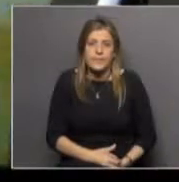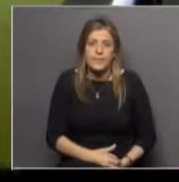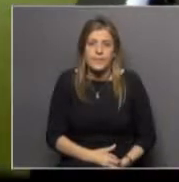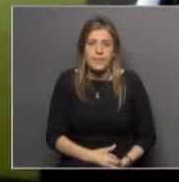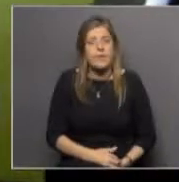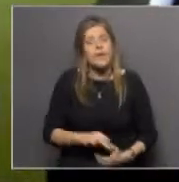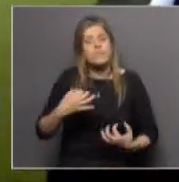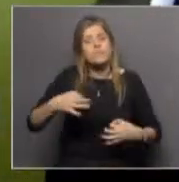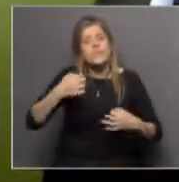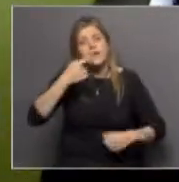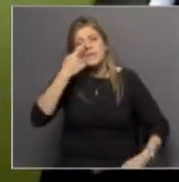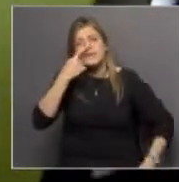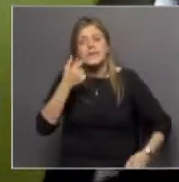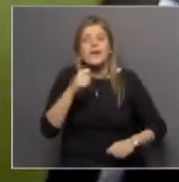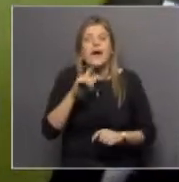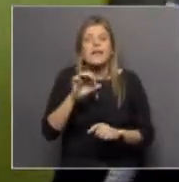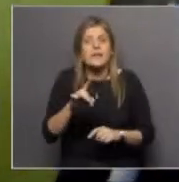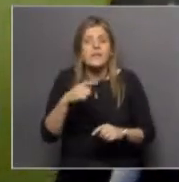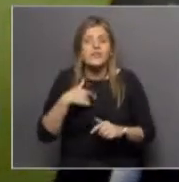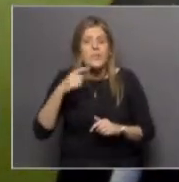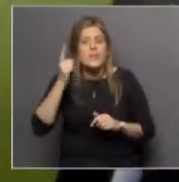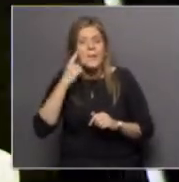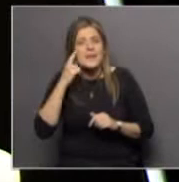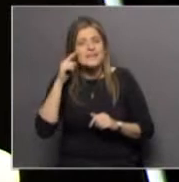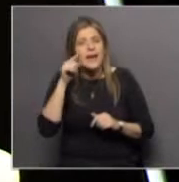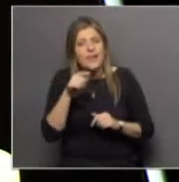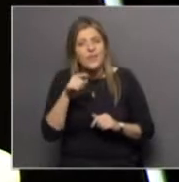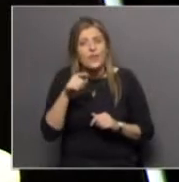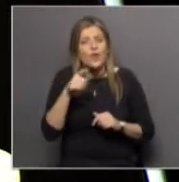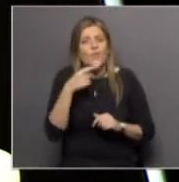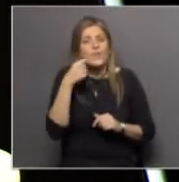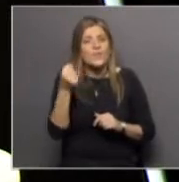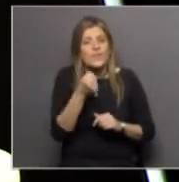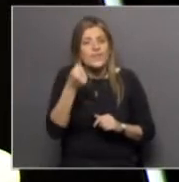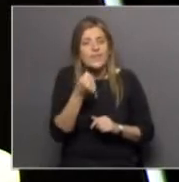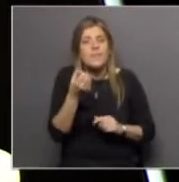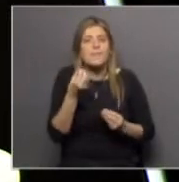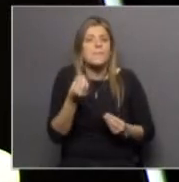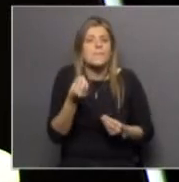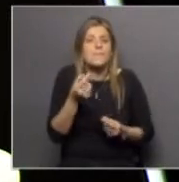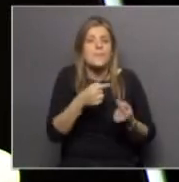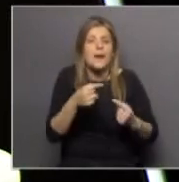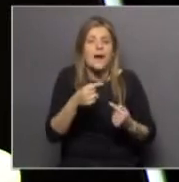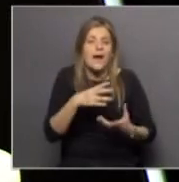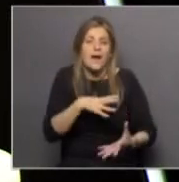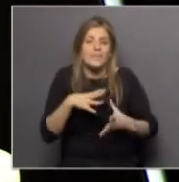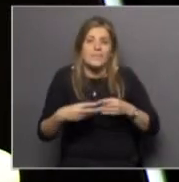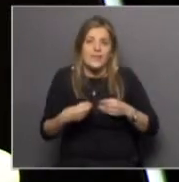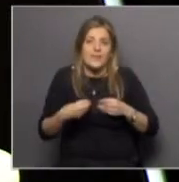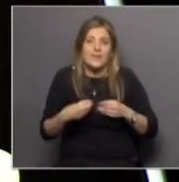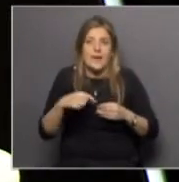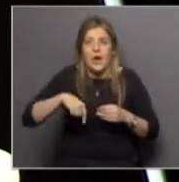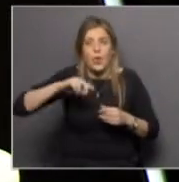Bien interesante Alexandra y me quedé pensando todo esto fundamentado en los usos que son adecuados para